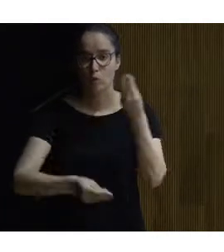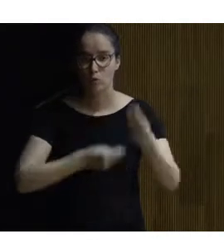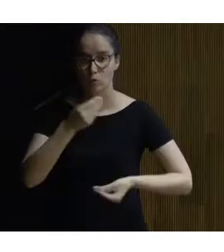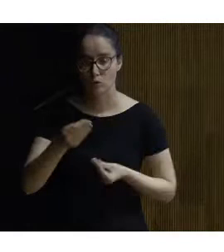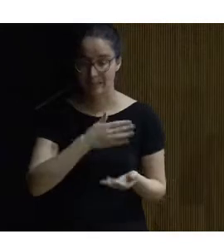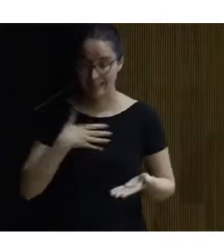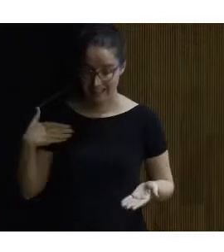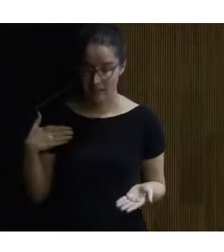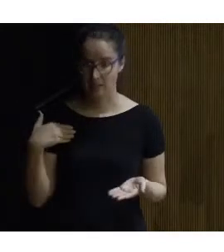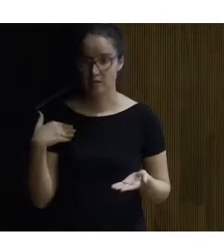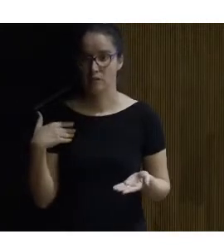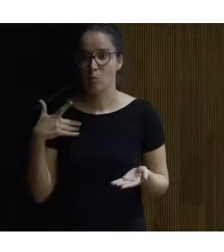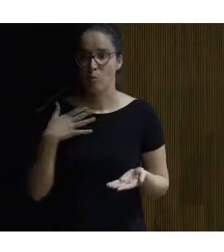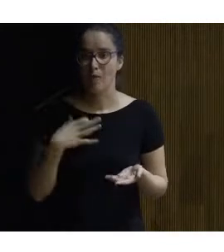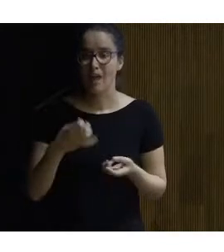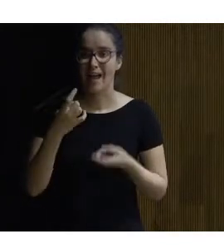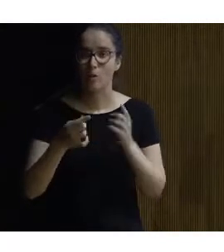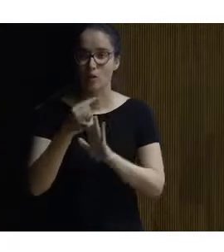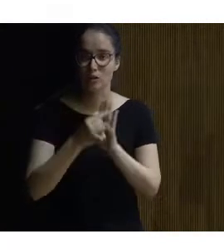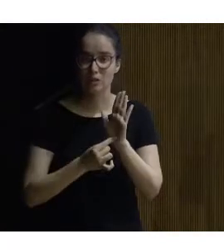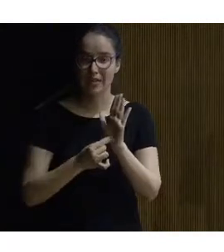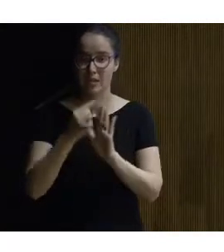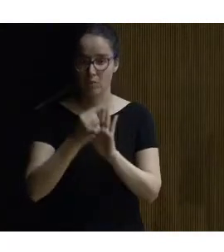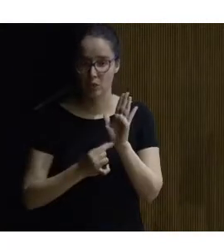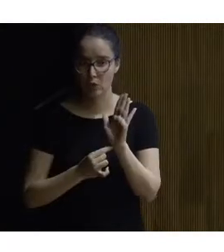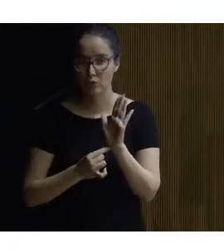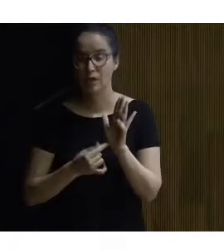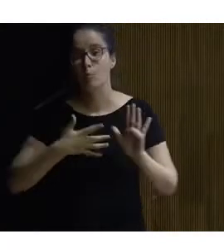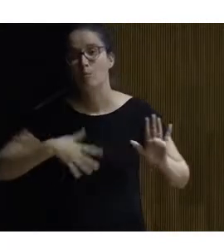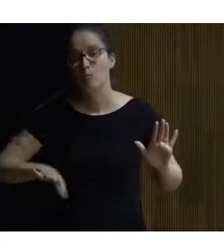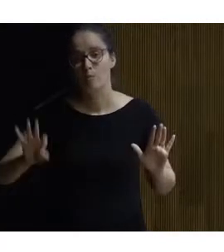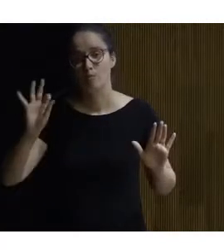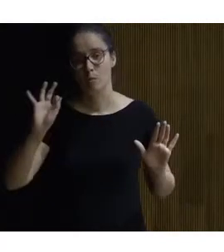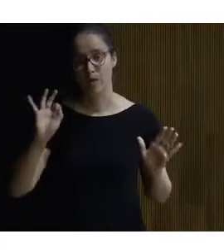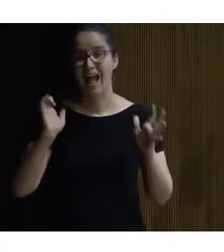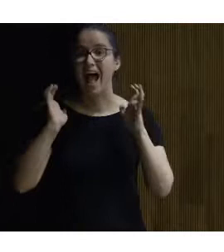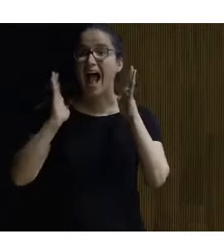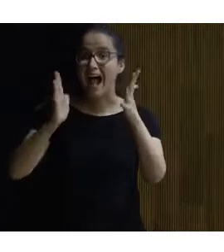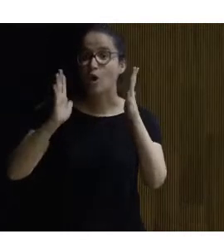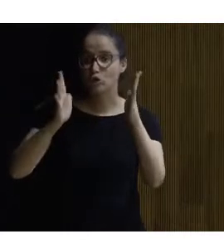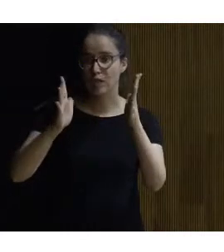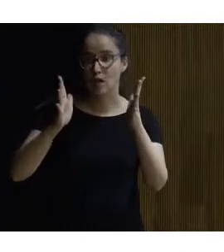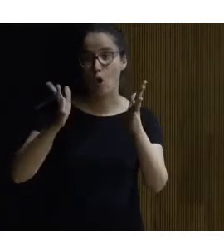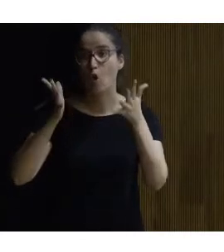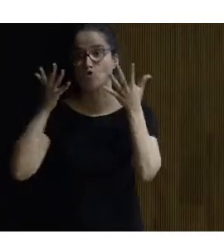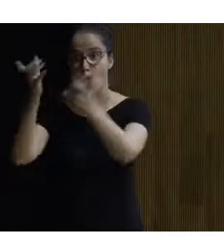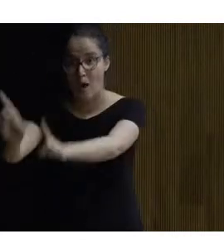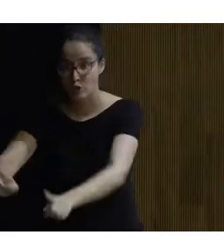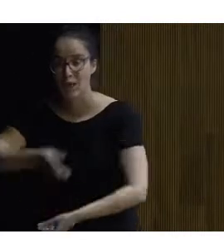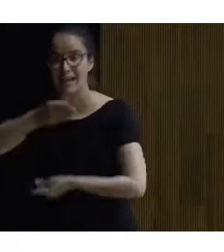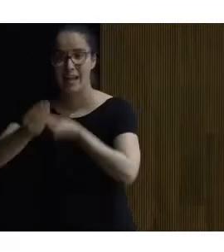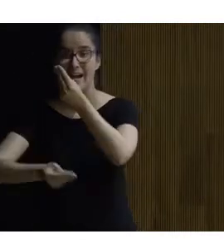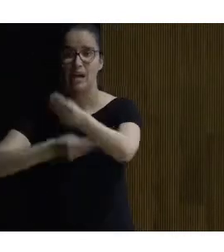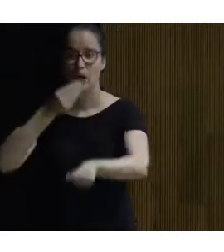quieren hacer que van a tener una serie de requerimientos que a lo mejor aconsejan o desaconsejan el